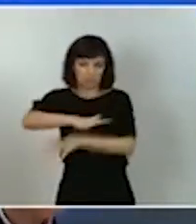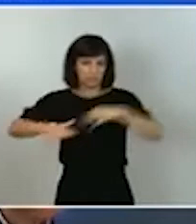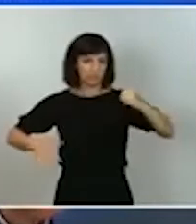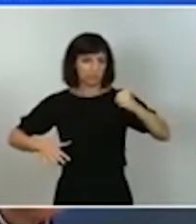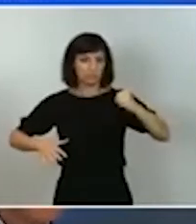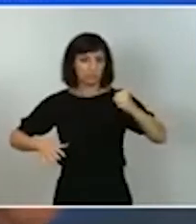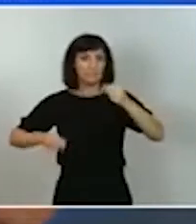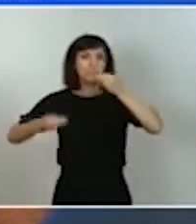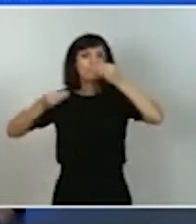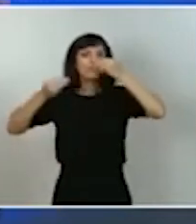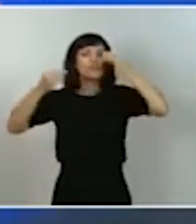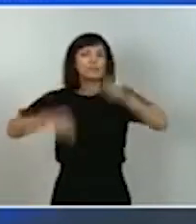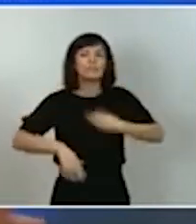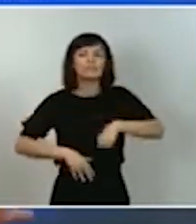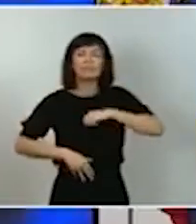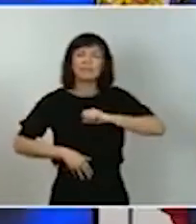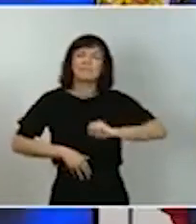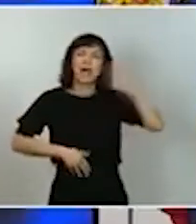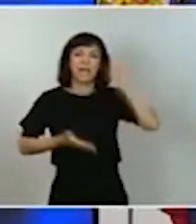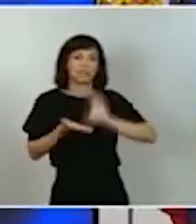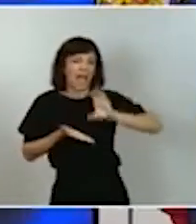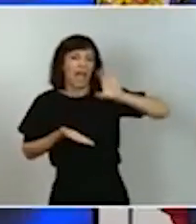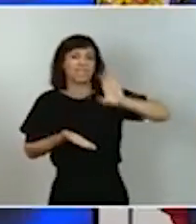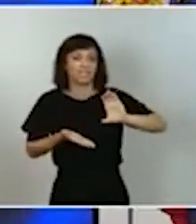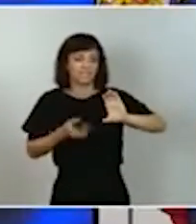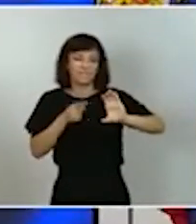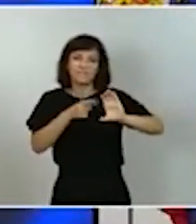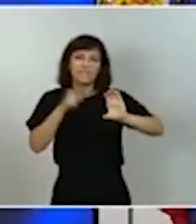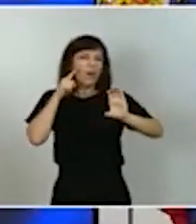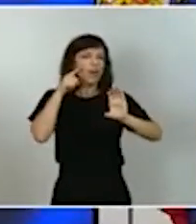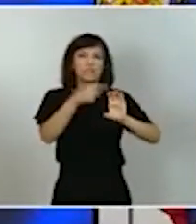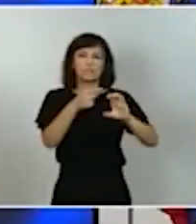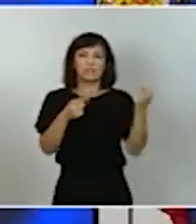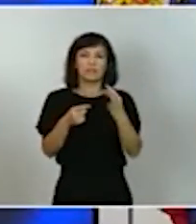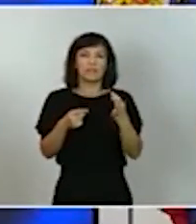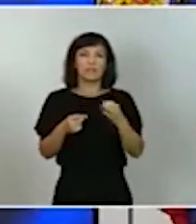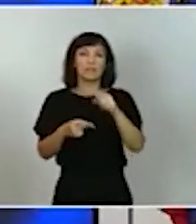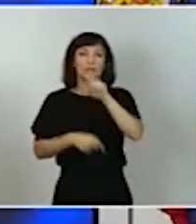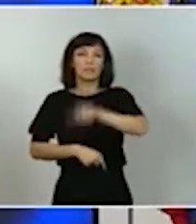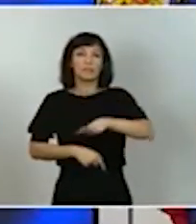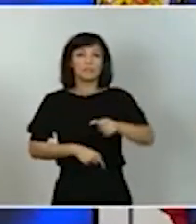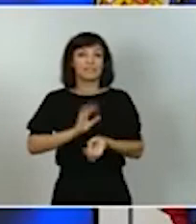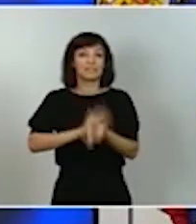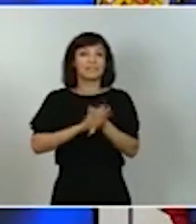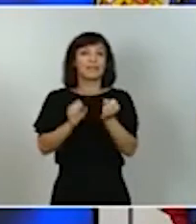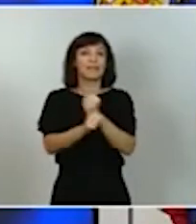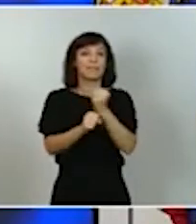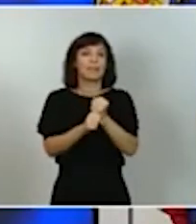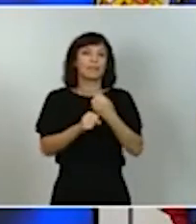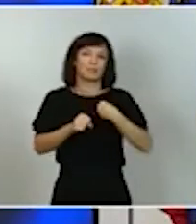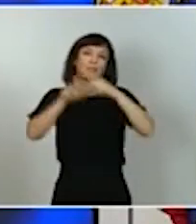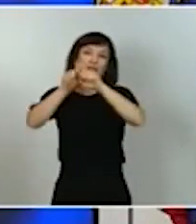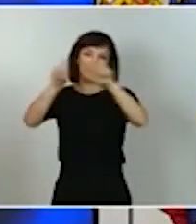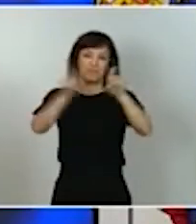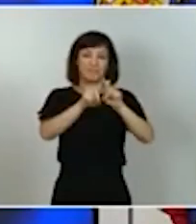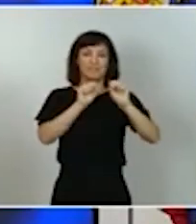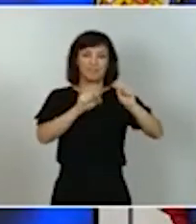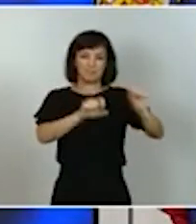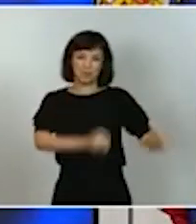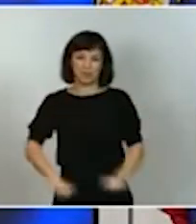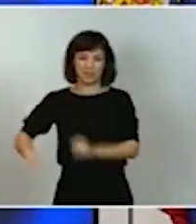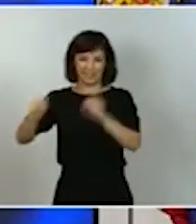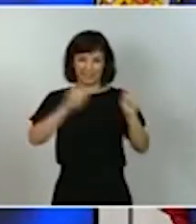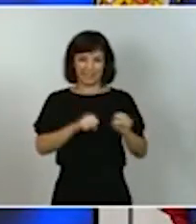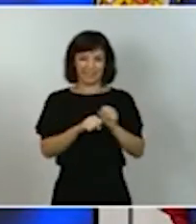historia de nuestro país para proteger a quienes crean empleo, a las empresas. Hoy, afortunadamente y gracias